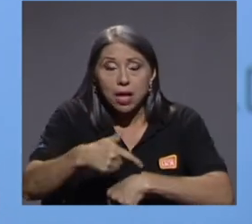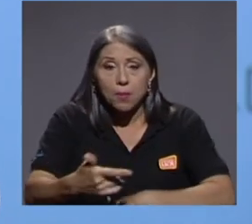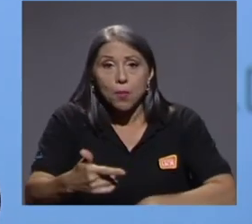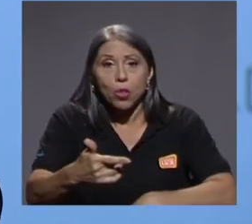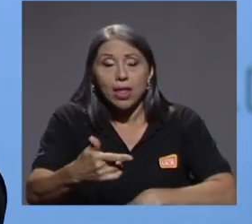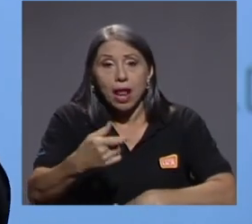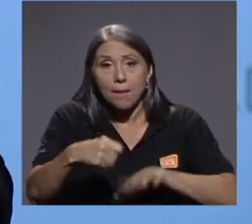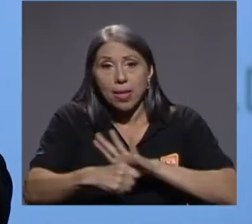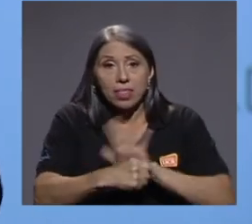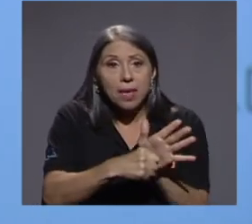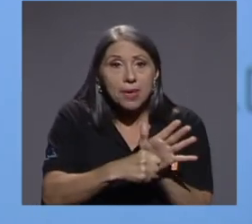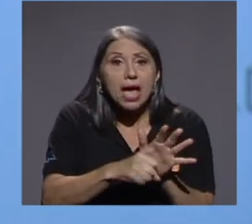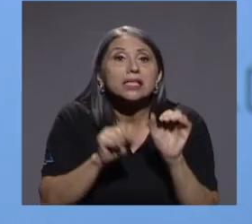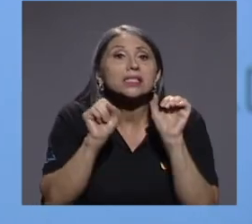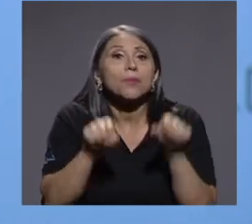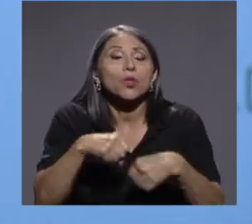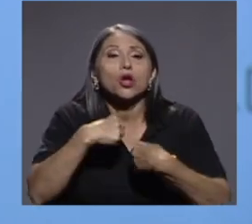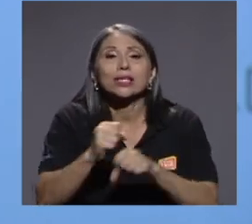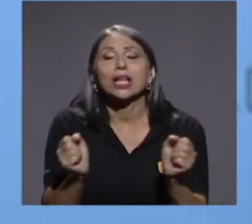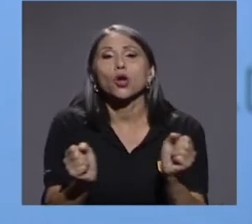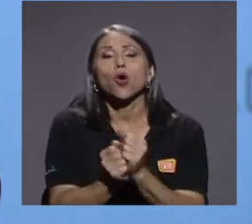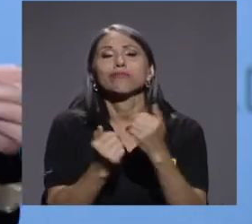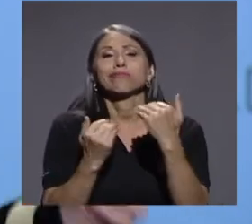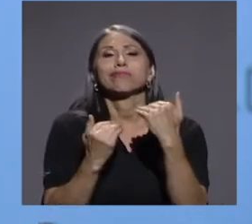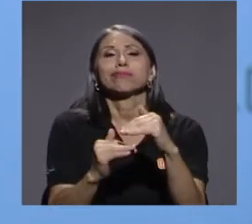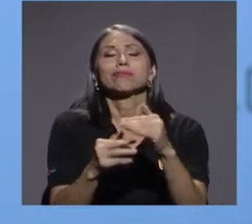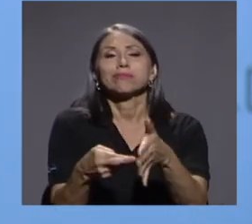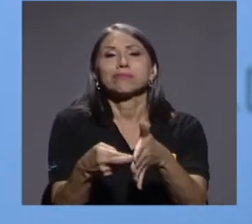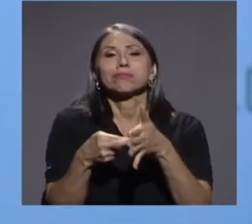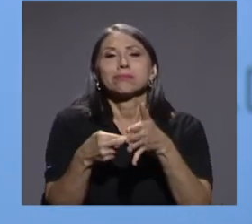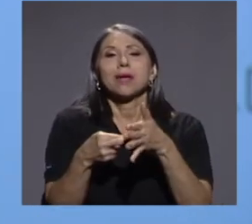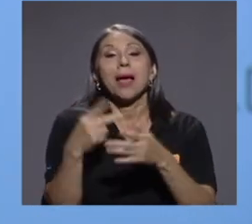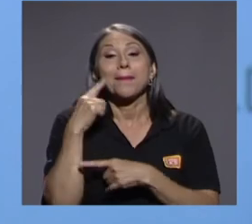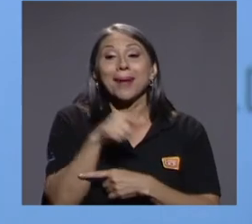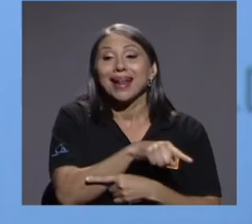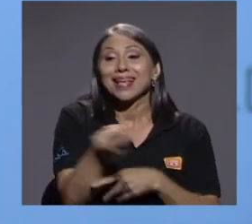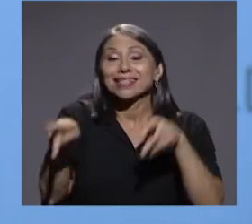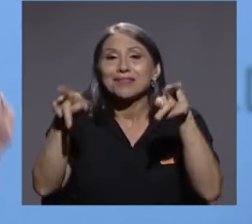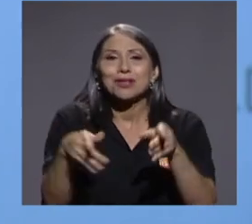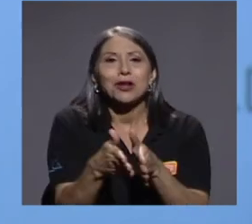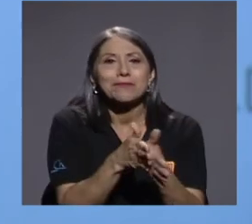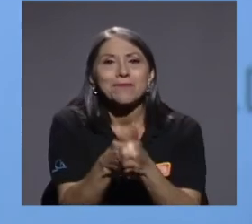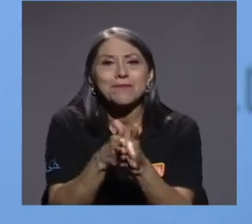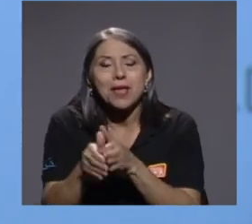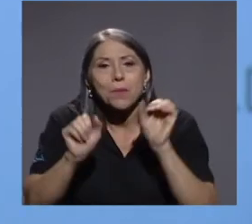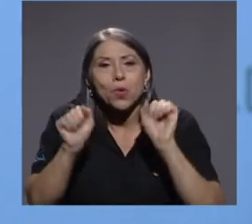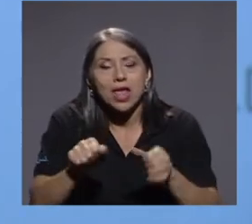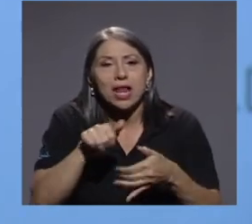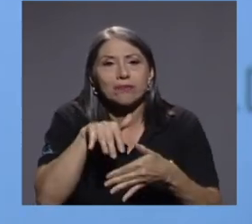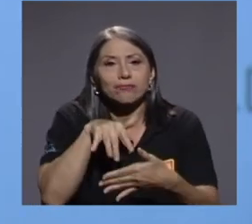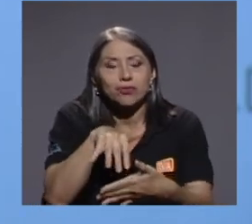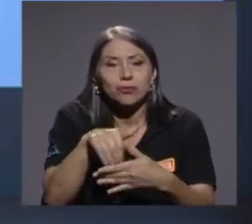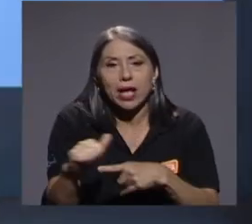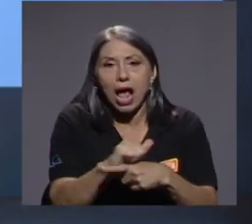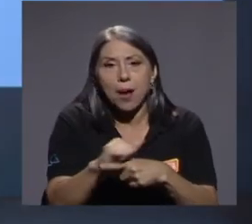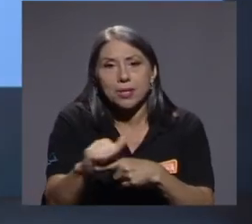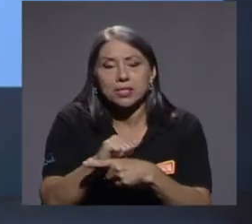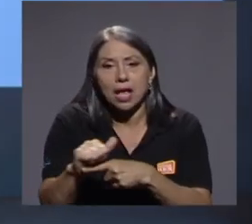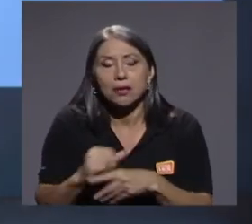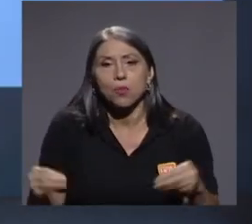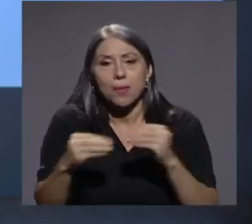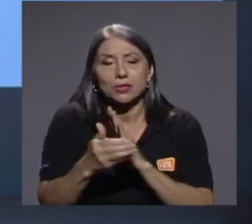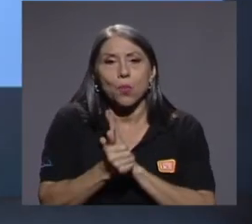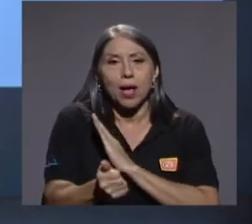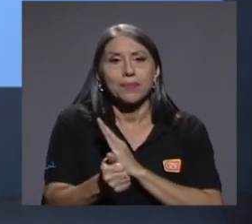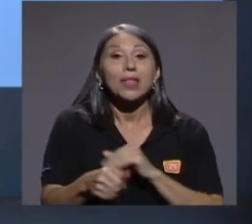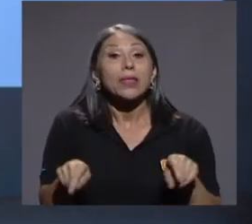condicionado para que las personas se capacitaran durante este año y adquirieran mayores competencias. Igualmente, el Ministerio de